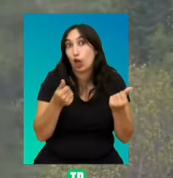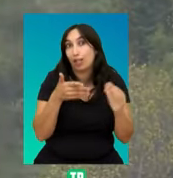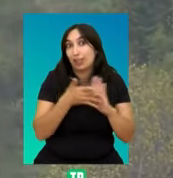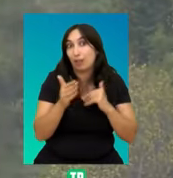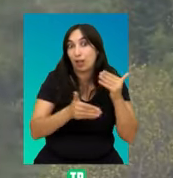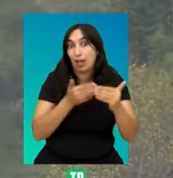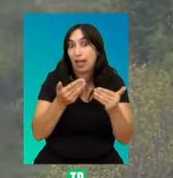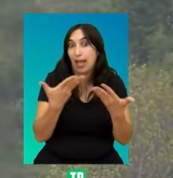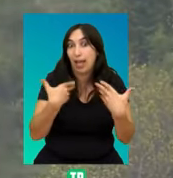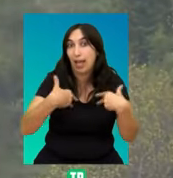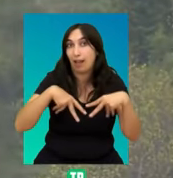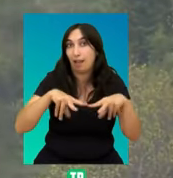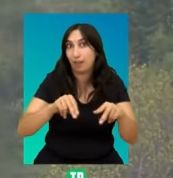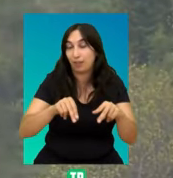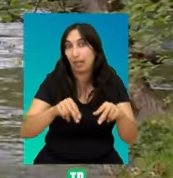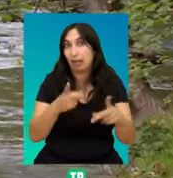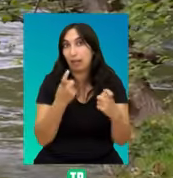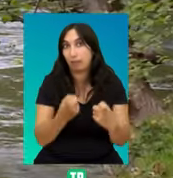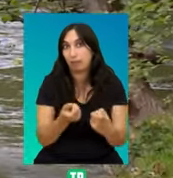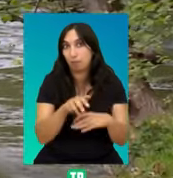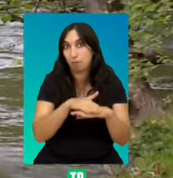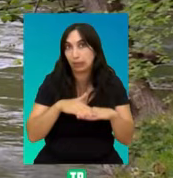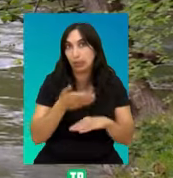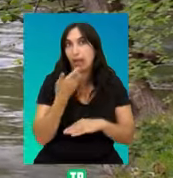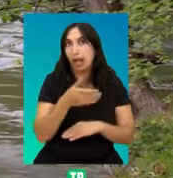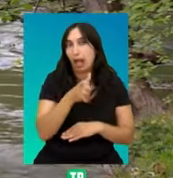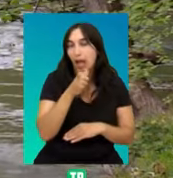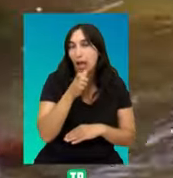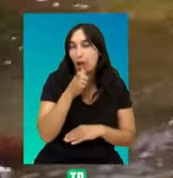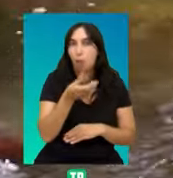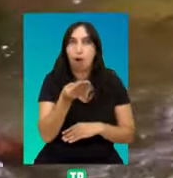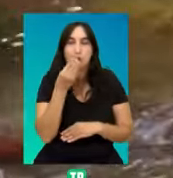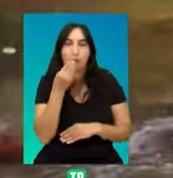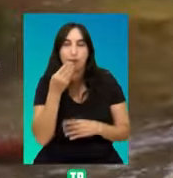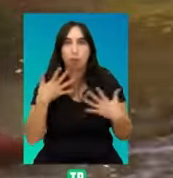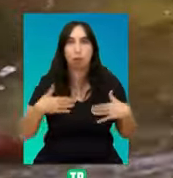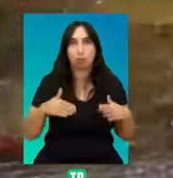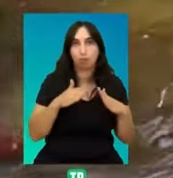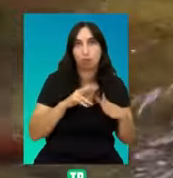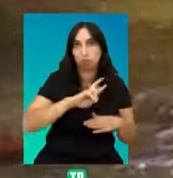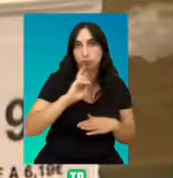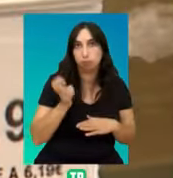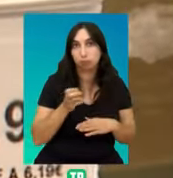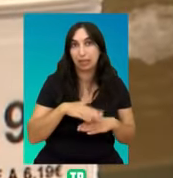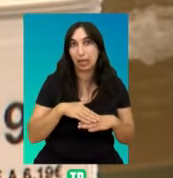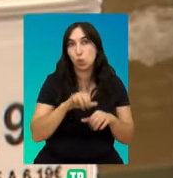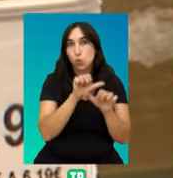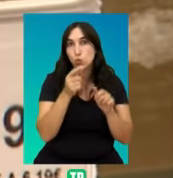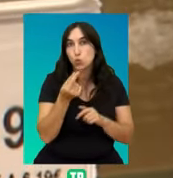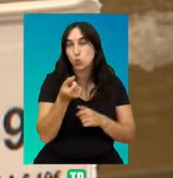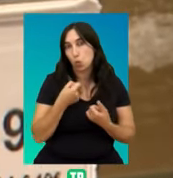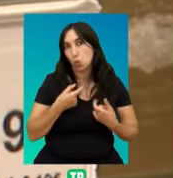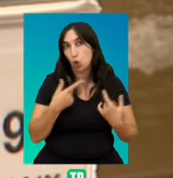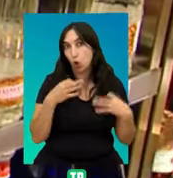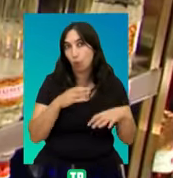las necesidades básicas, como agua, alimentación, vivienda, vestimenta o energía, ya no se proporcionan a un costo